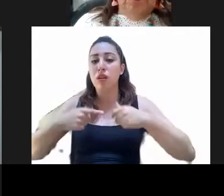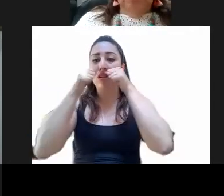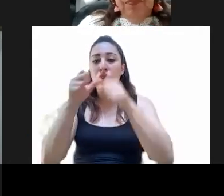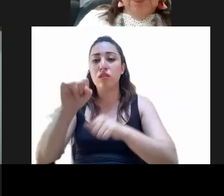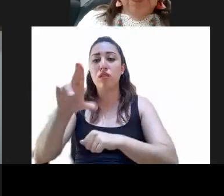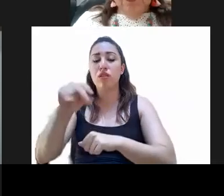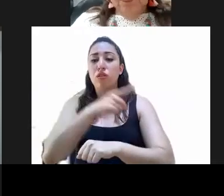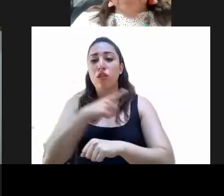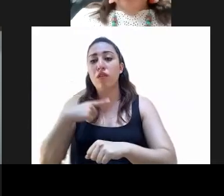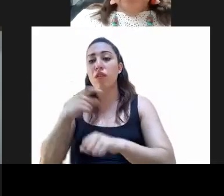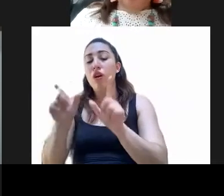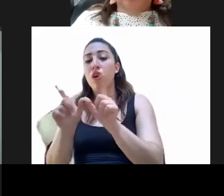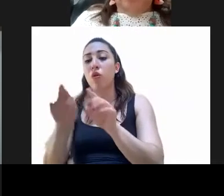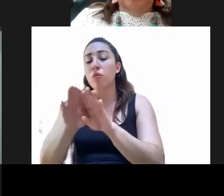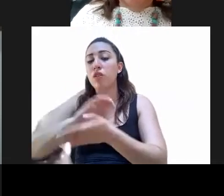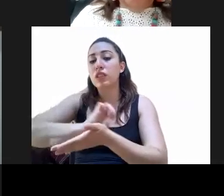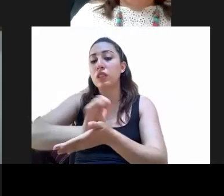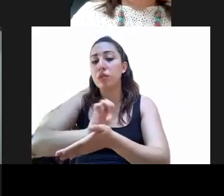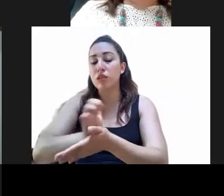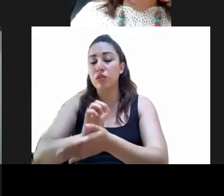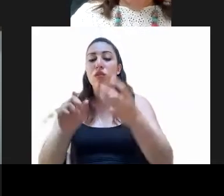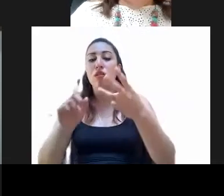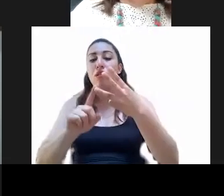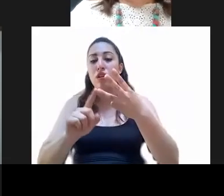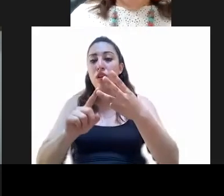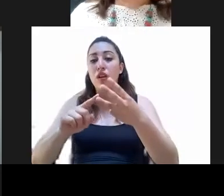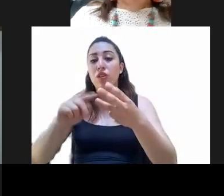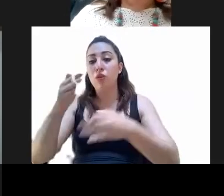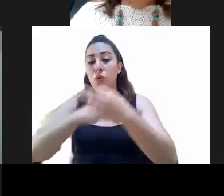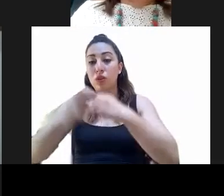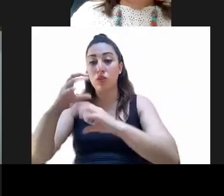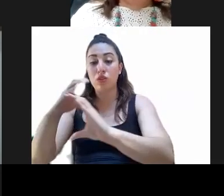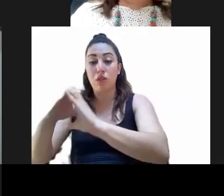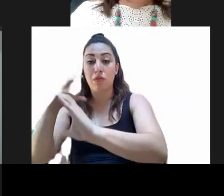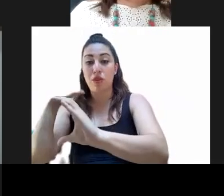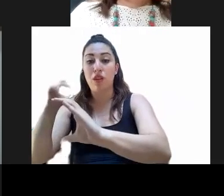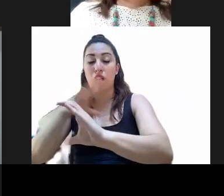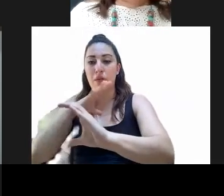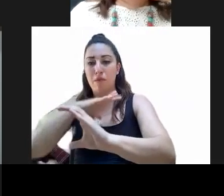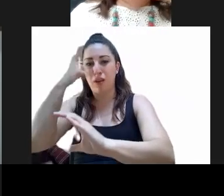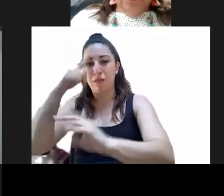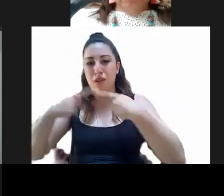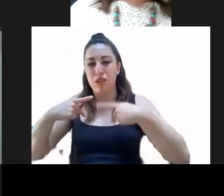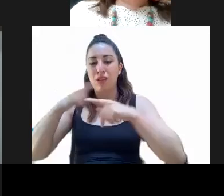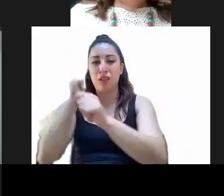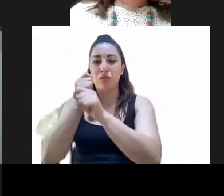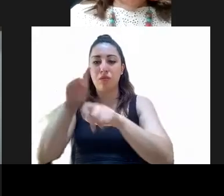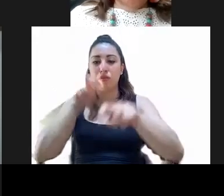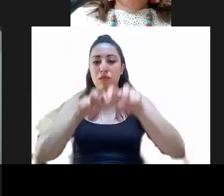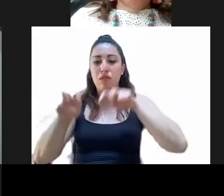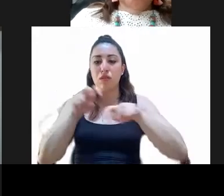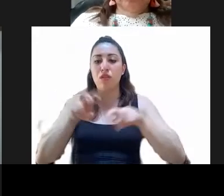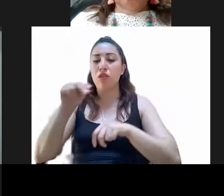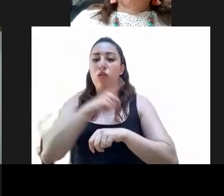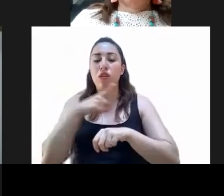acto o conducta discriminatoria. Establecer que las unidades que presten el servicio de transporte de pasajeros no podrán utilizar cromática distinta a la